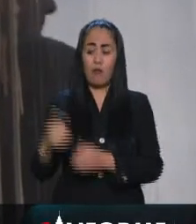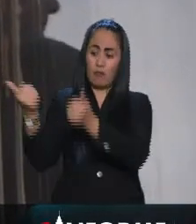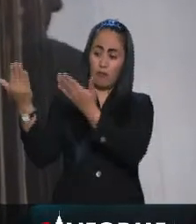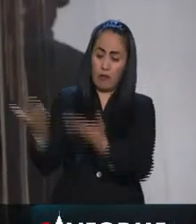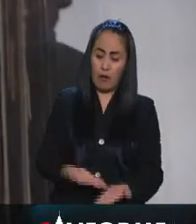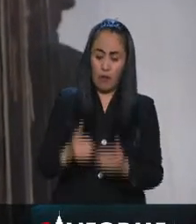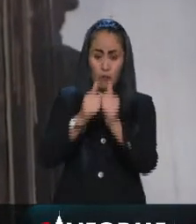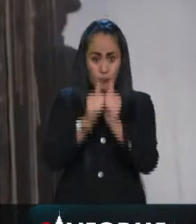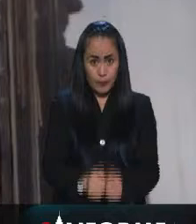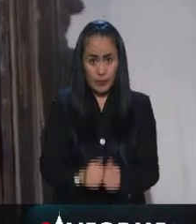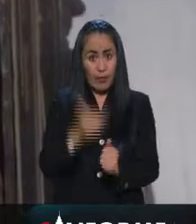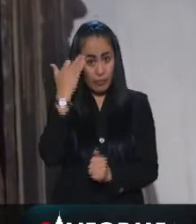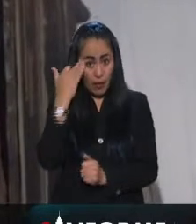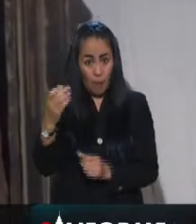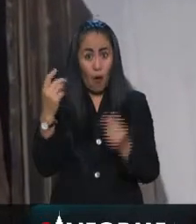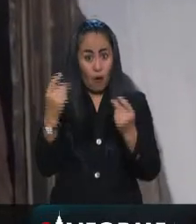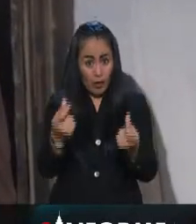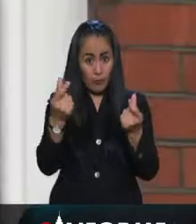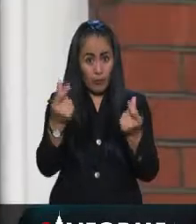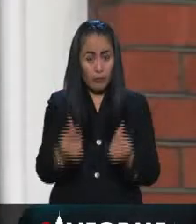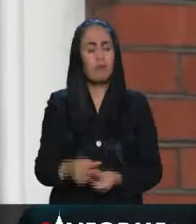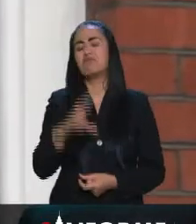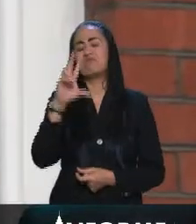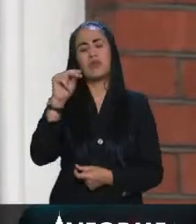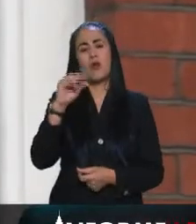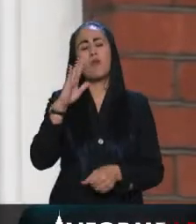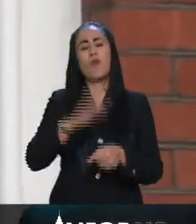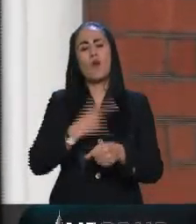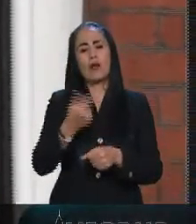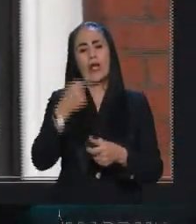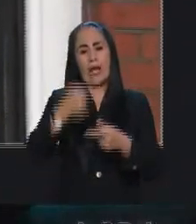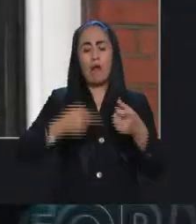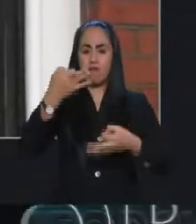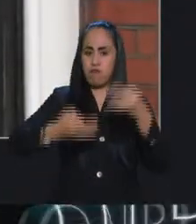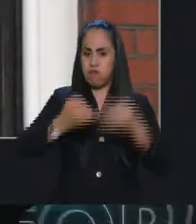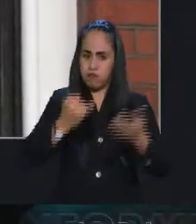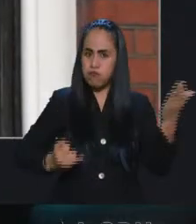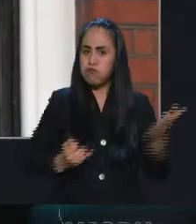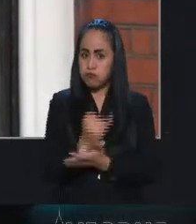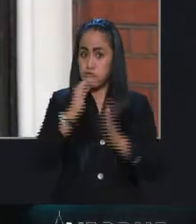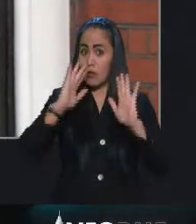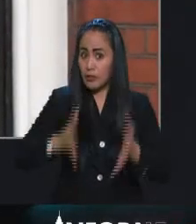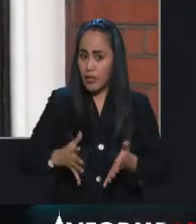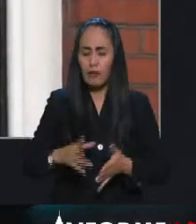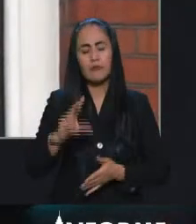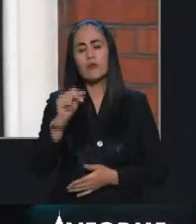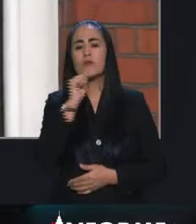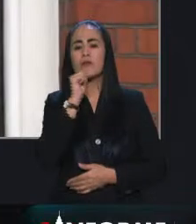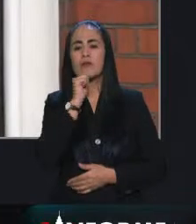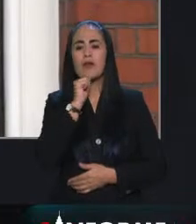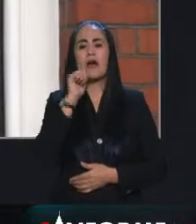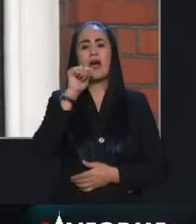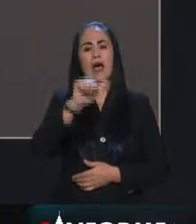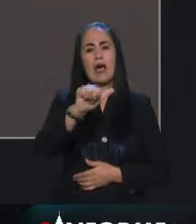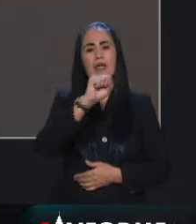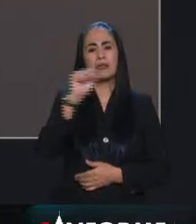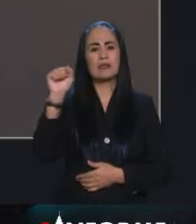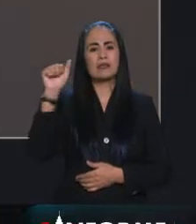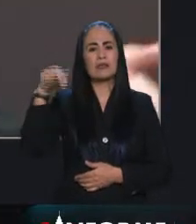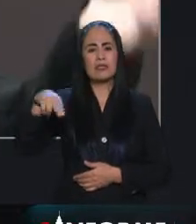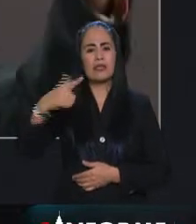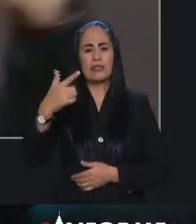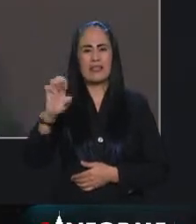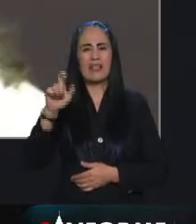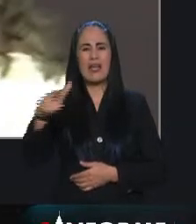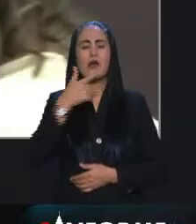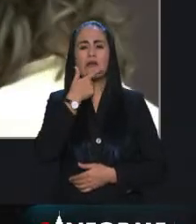efectuarse en corto plazo debido a que su situación procesal aún no está resuelta recordemos que Assange se encuentra detenido en el Reino